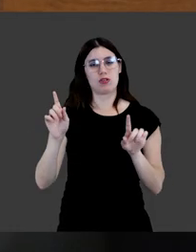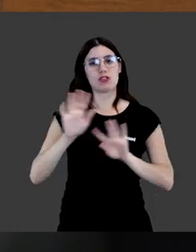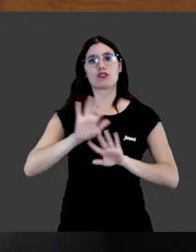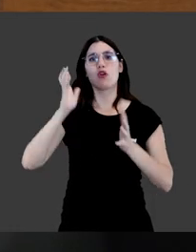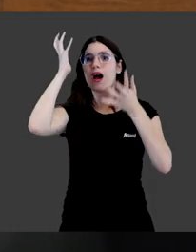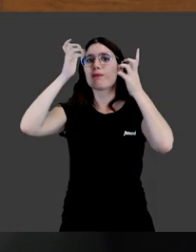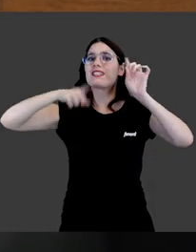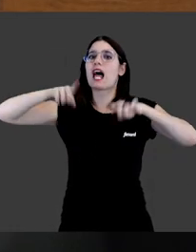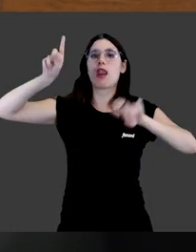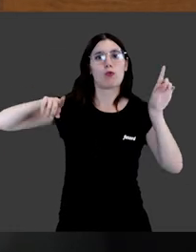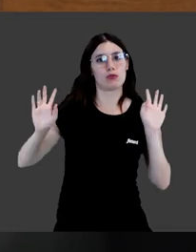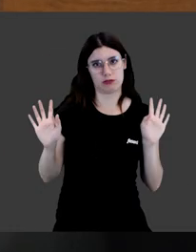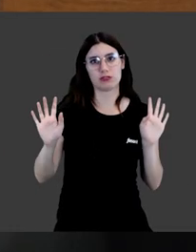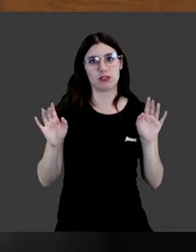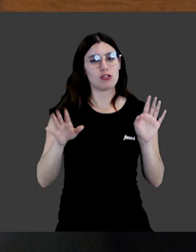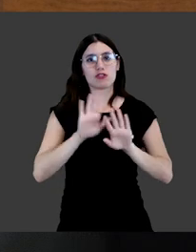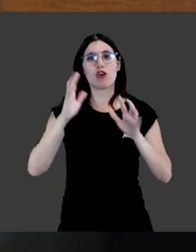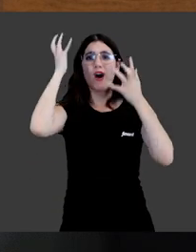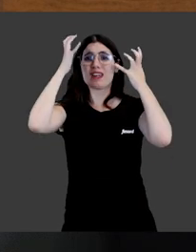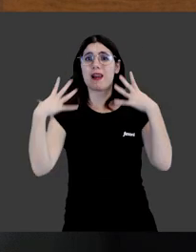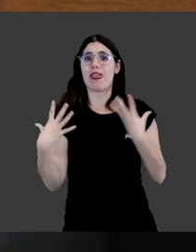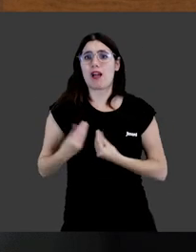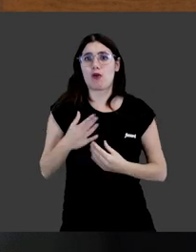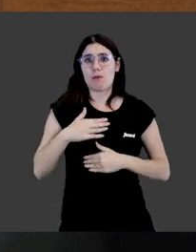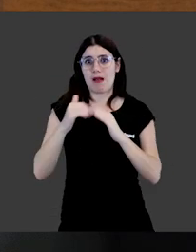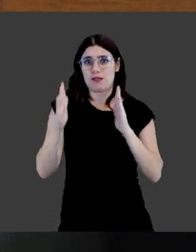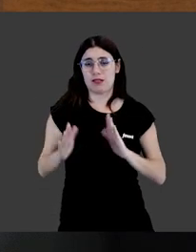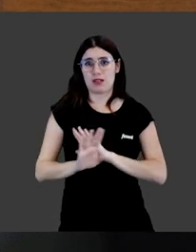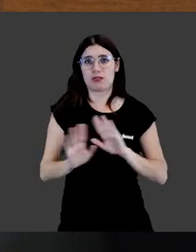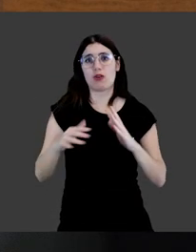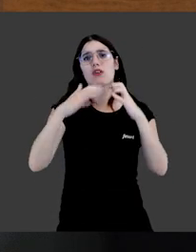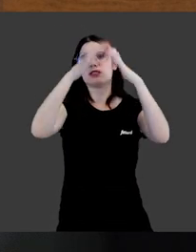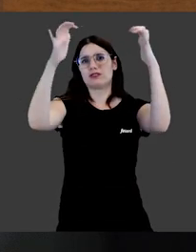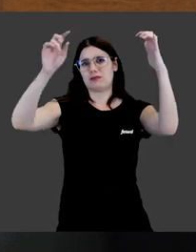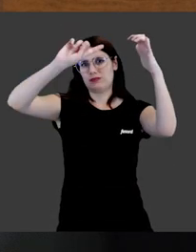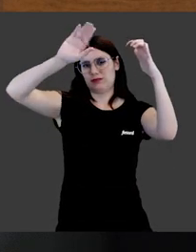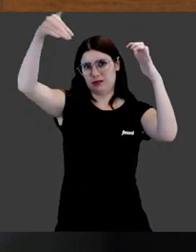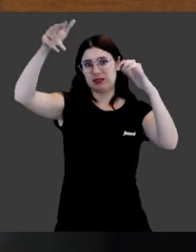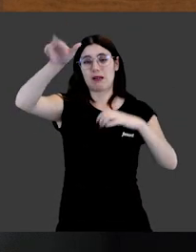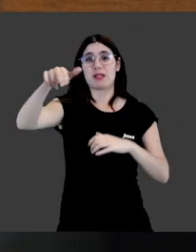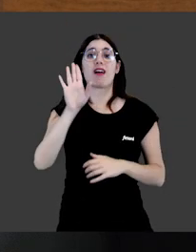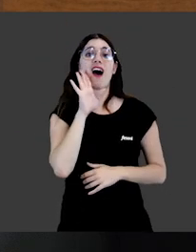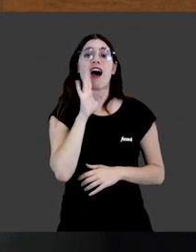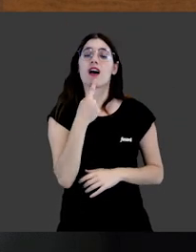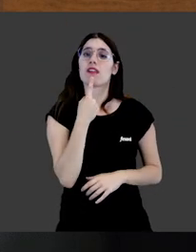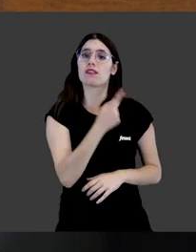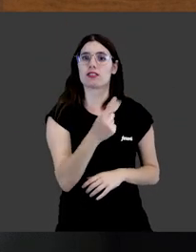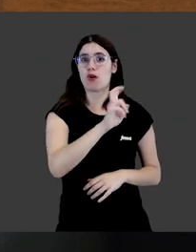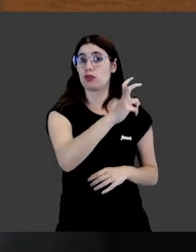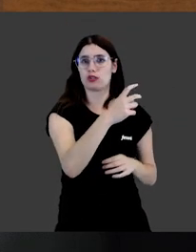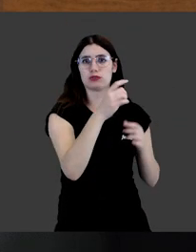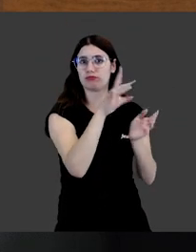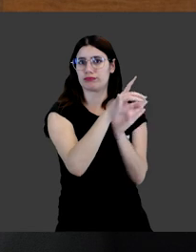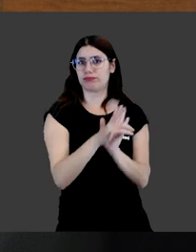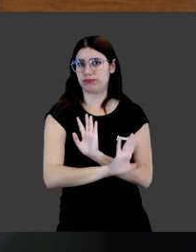Reconoce esa nueva naturaleza de los animales, pero se aplica únicamente a animales de compañía y animales silvestres en cautividad, dejando fuera, como hemos comentado,